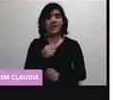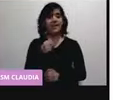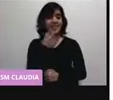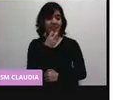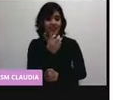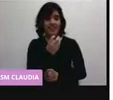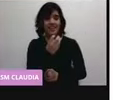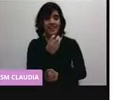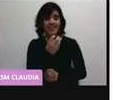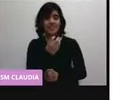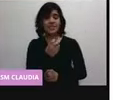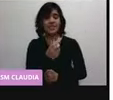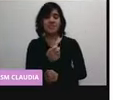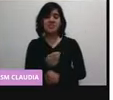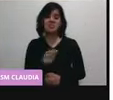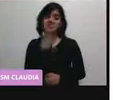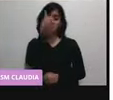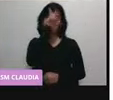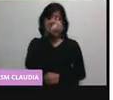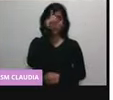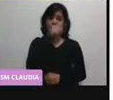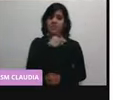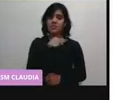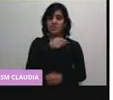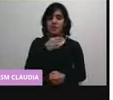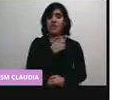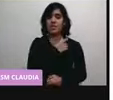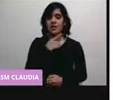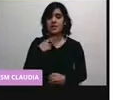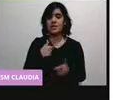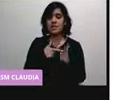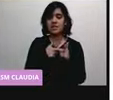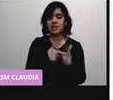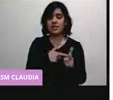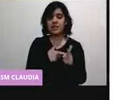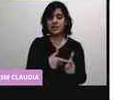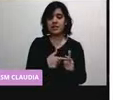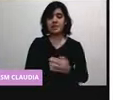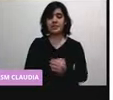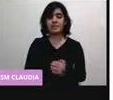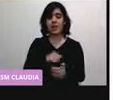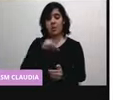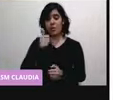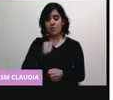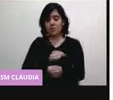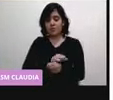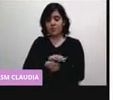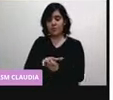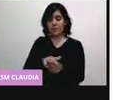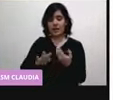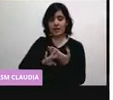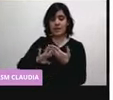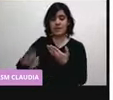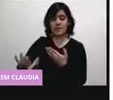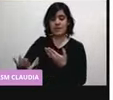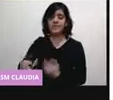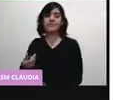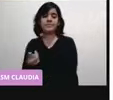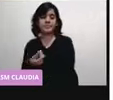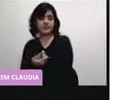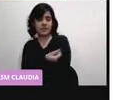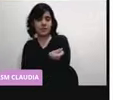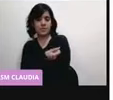que hay que seguir haciendo. Y la otra manera de controlar la pandemia es una vacuna, pero no con las que se han puesto